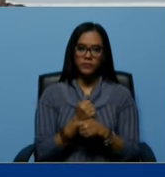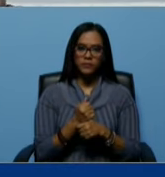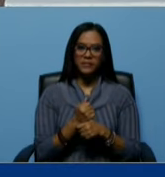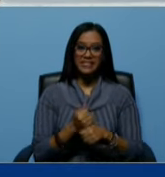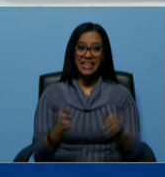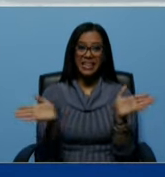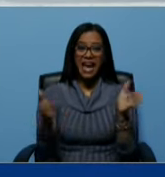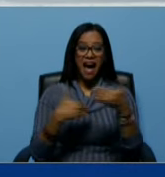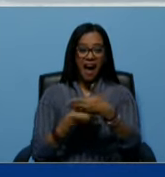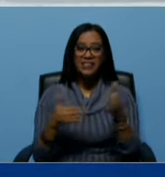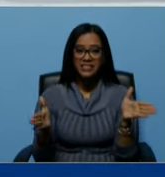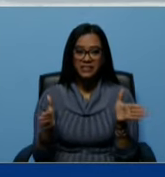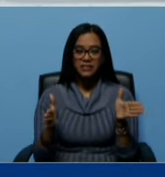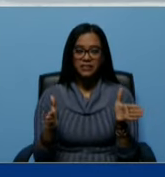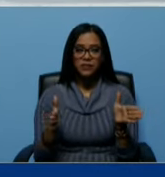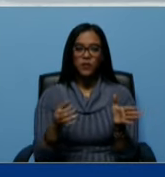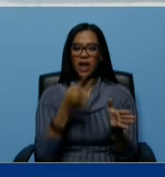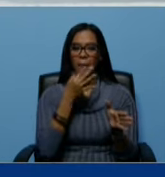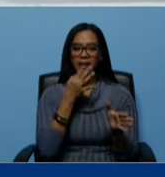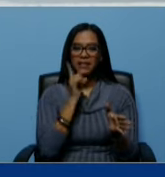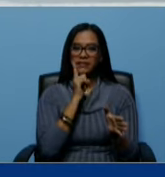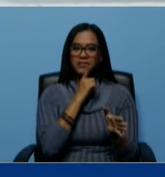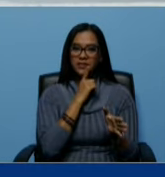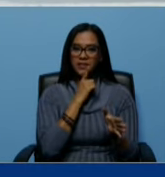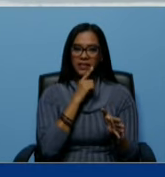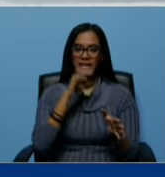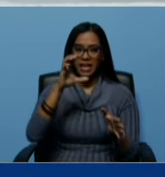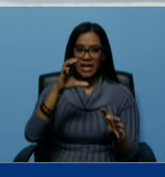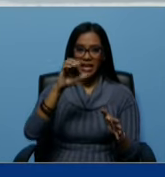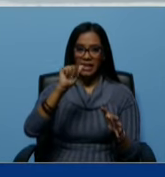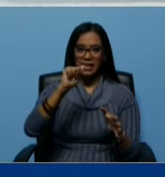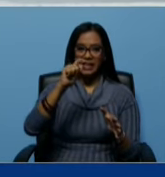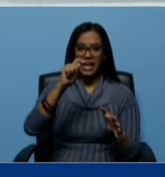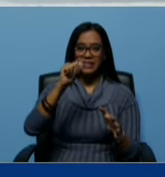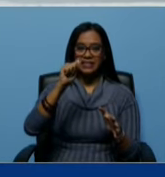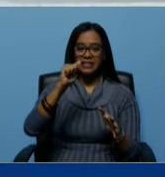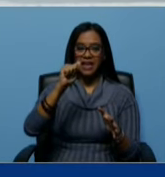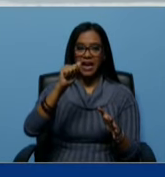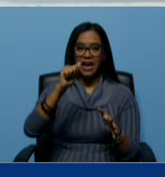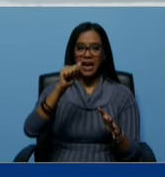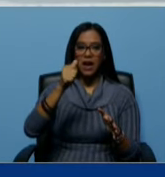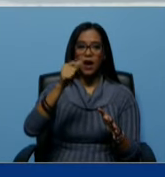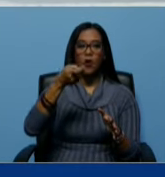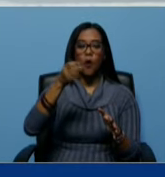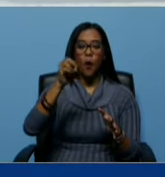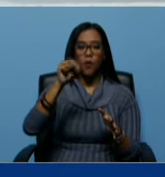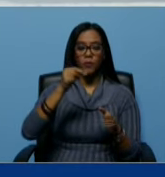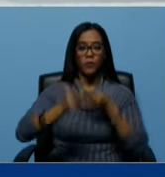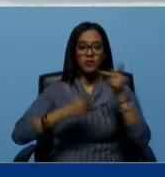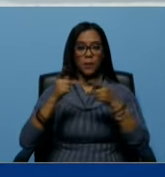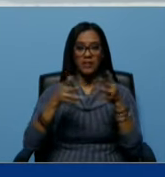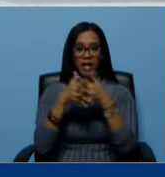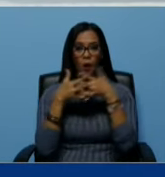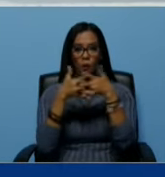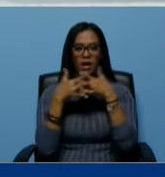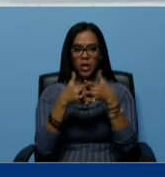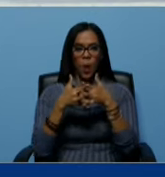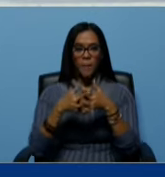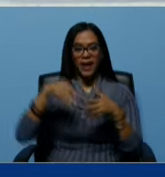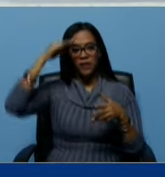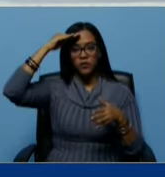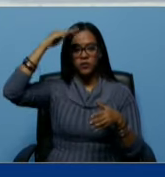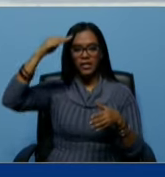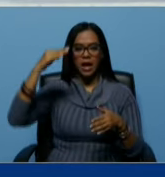cajas de una pastilla llamada Cactagón producida por Estados Unidos para sus soldados